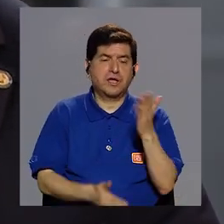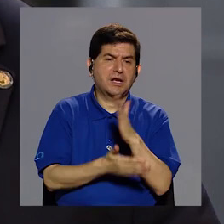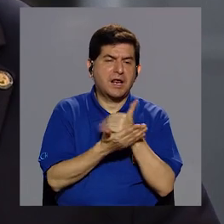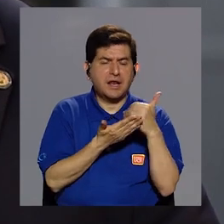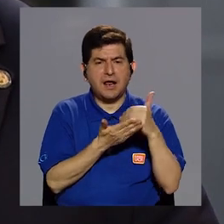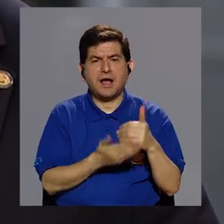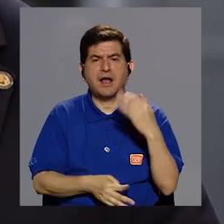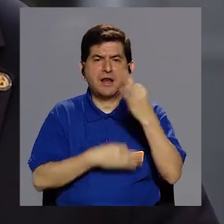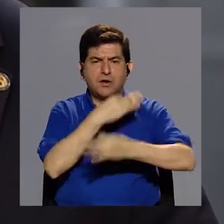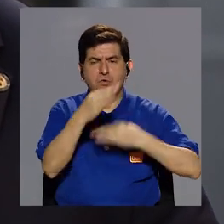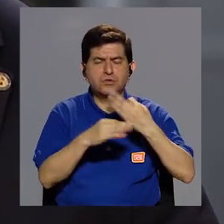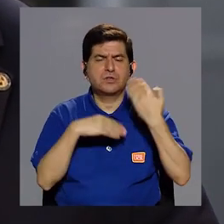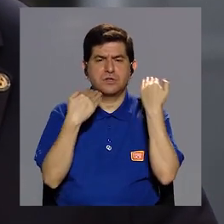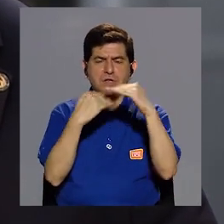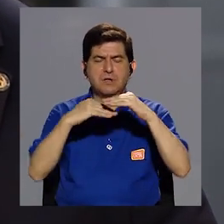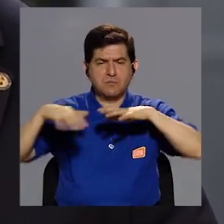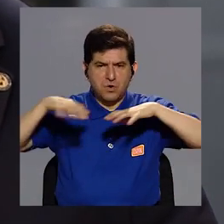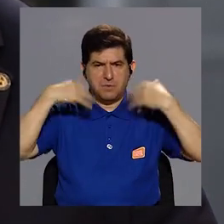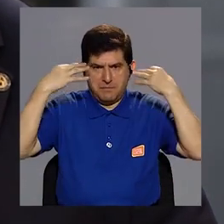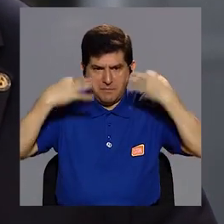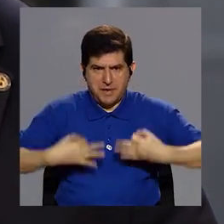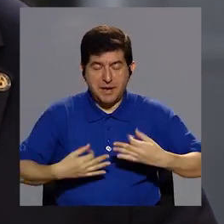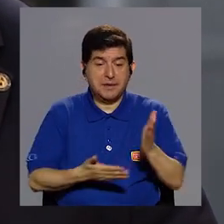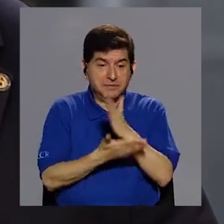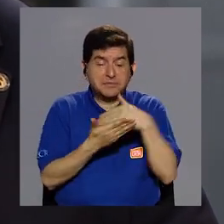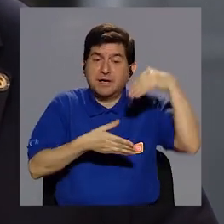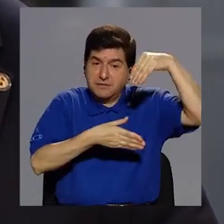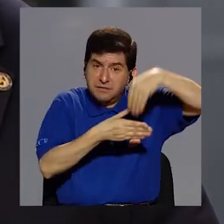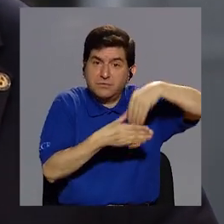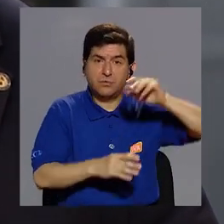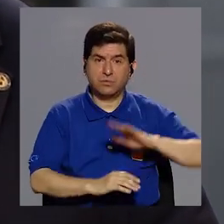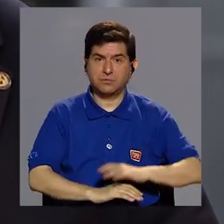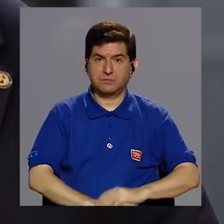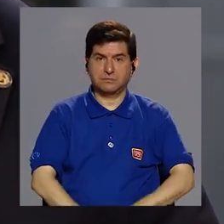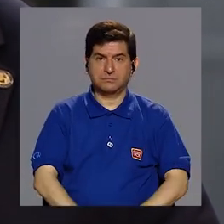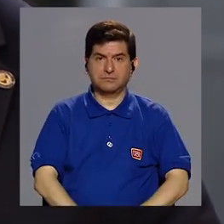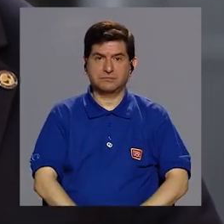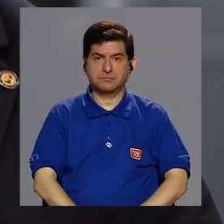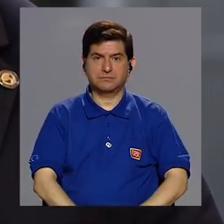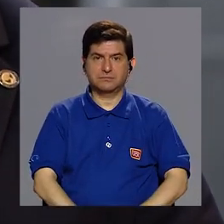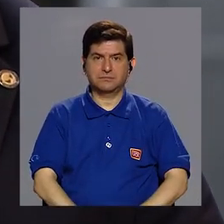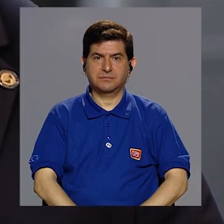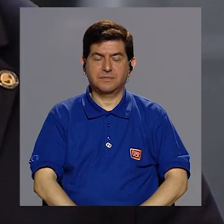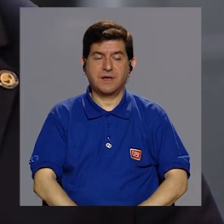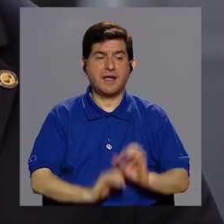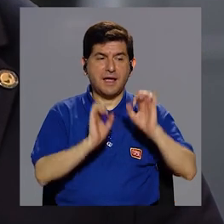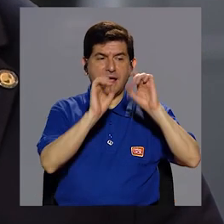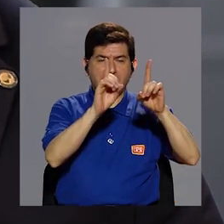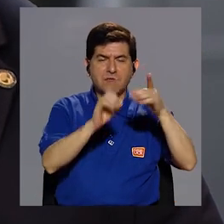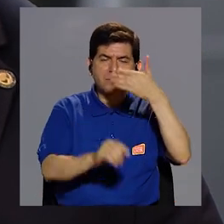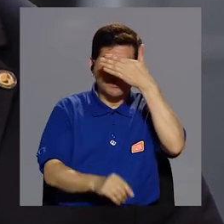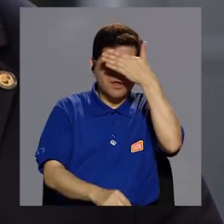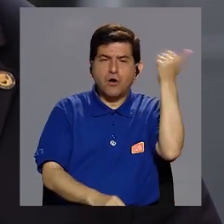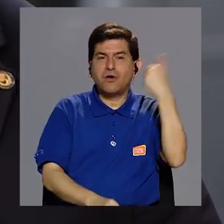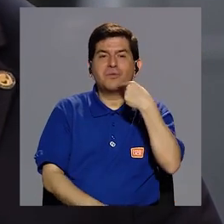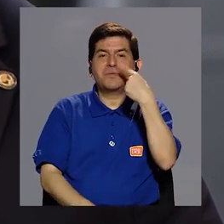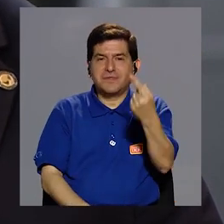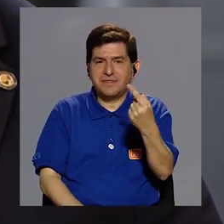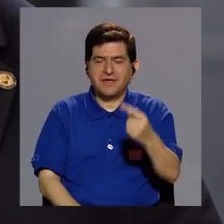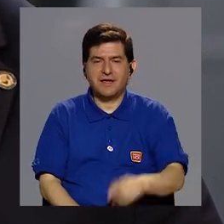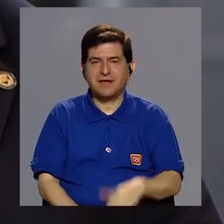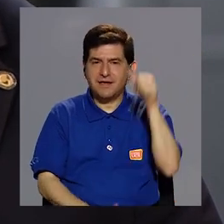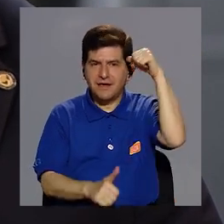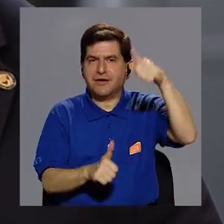que tienen alguna limitación para hacer esa actividad física, es parte de eso. En el sector educación, olvidaba